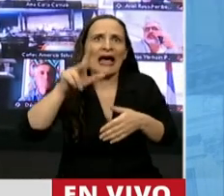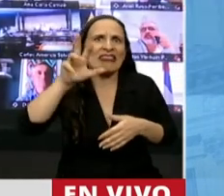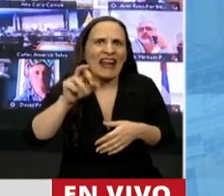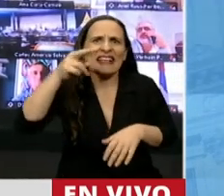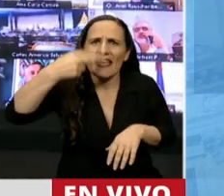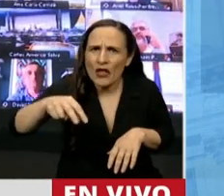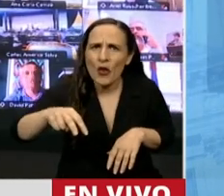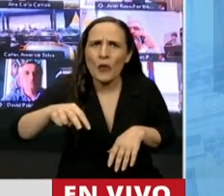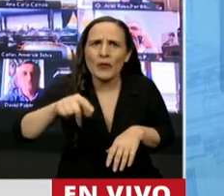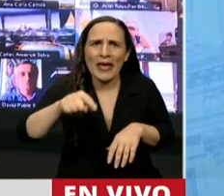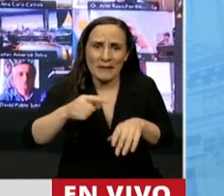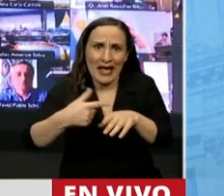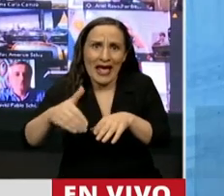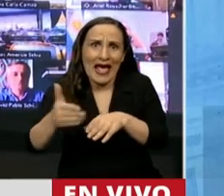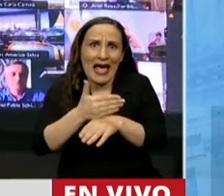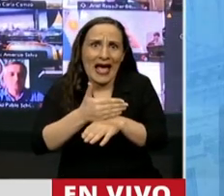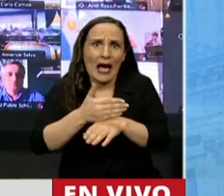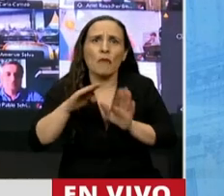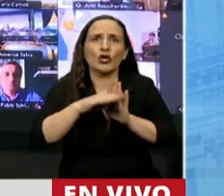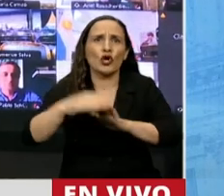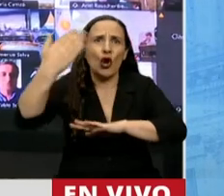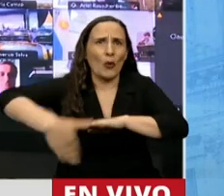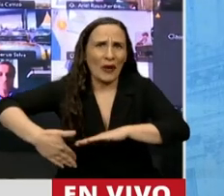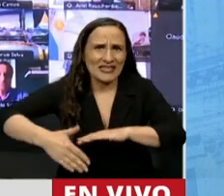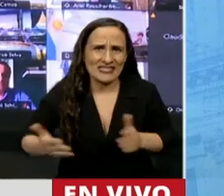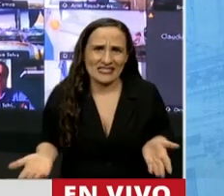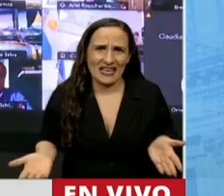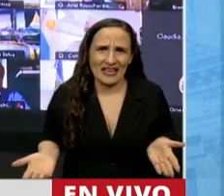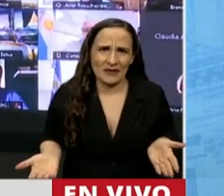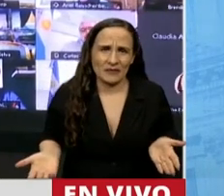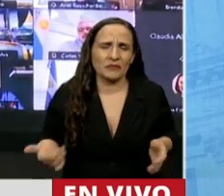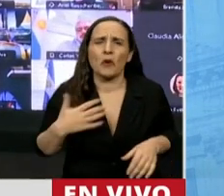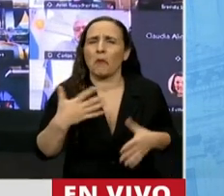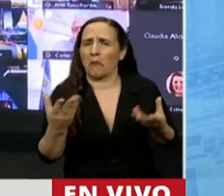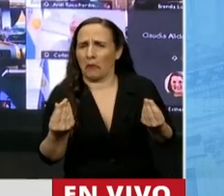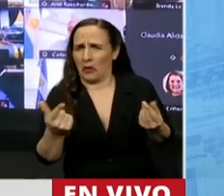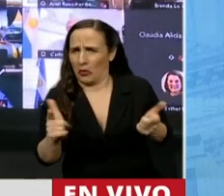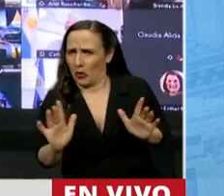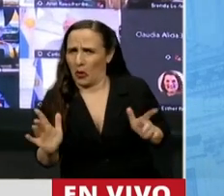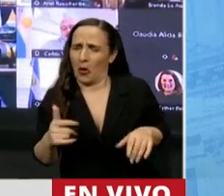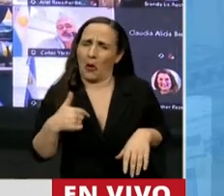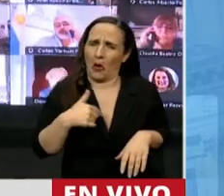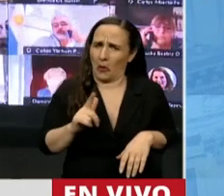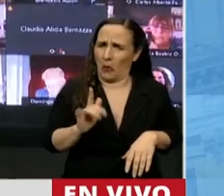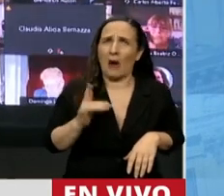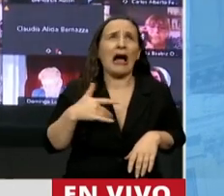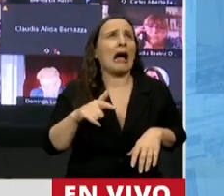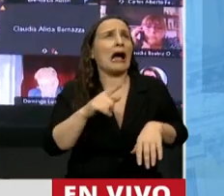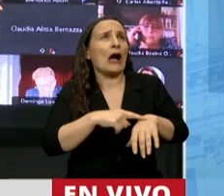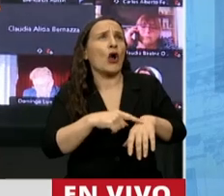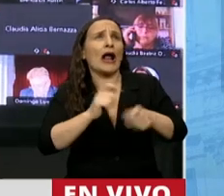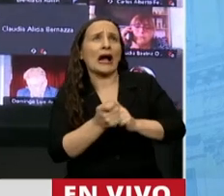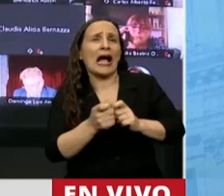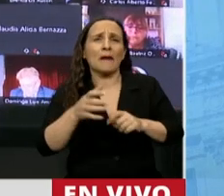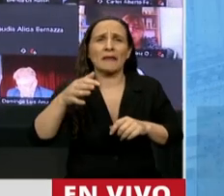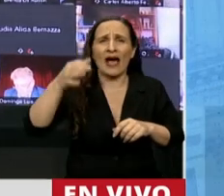30 de noviembre, horas antes de vencer el protocolo. Mere, yo no tengo miedo ni de convertirme en calabaza, ni que este Congreso se convierta